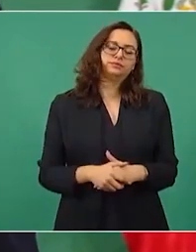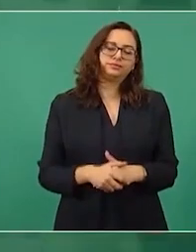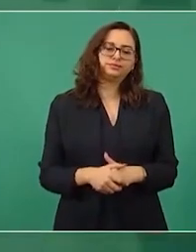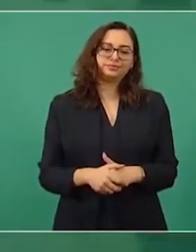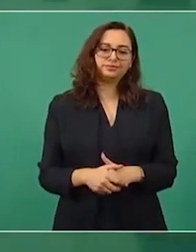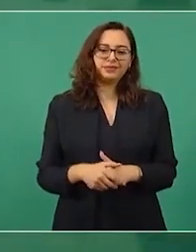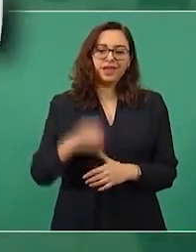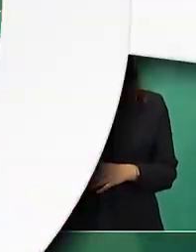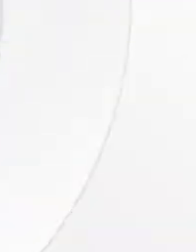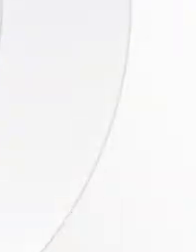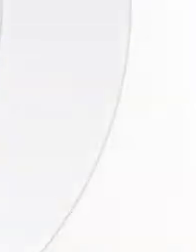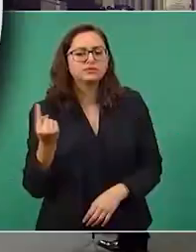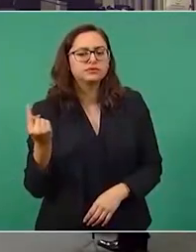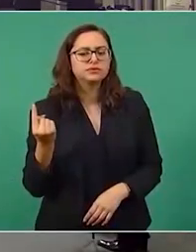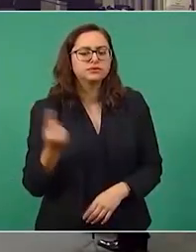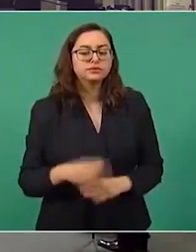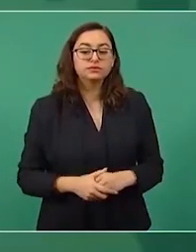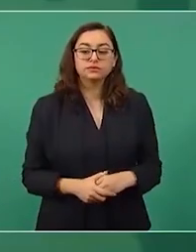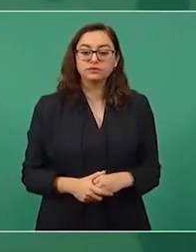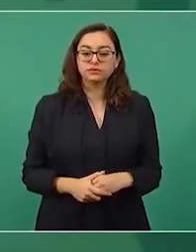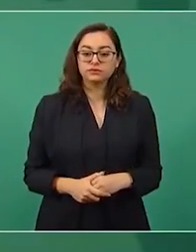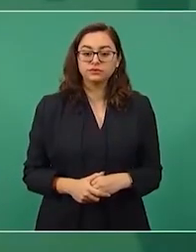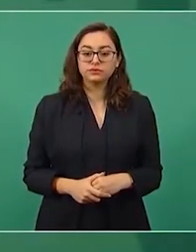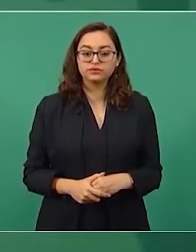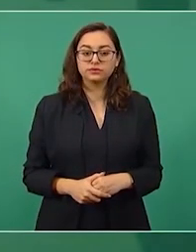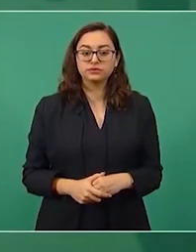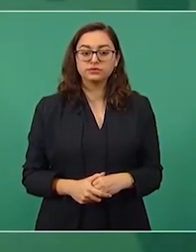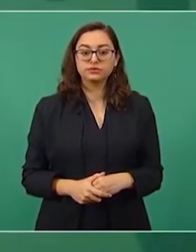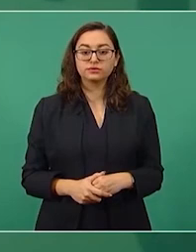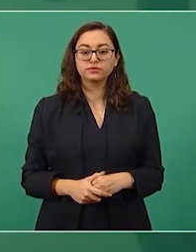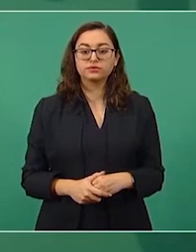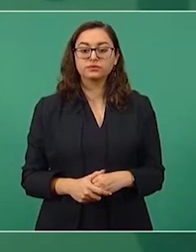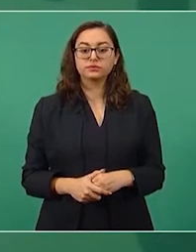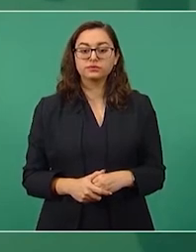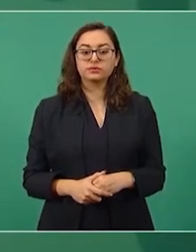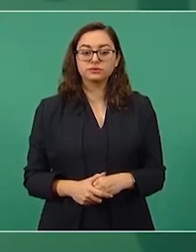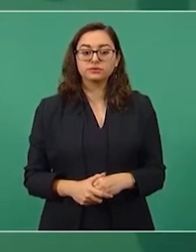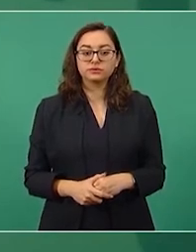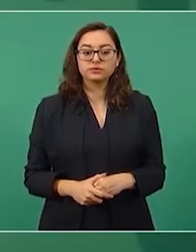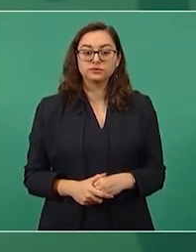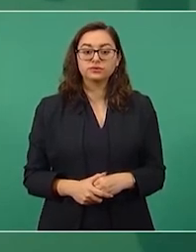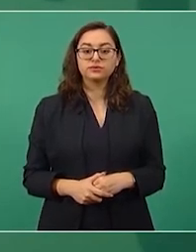espacios. Sí, no así.